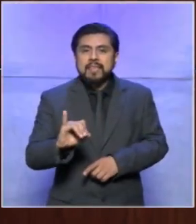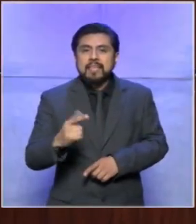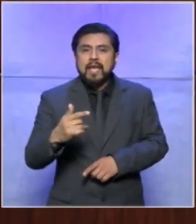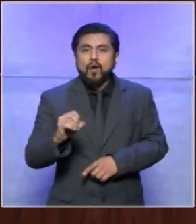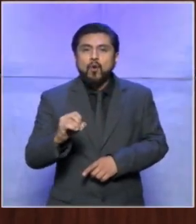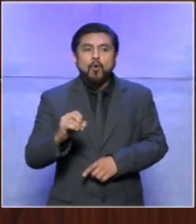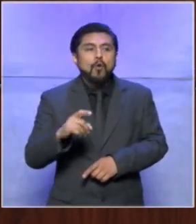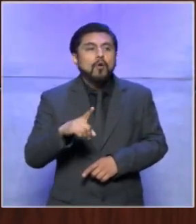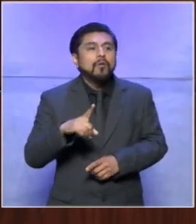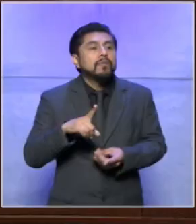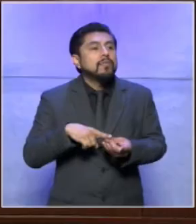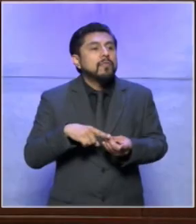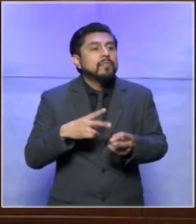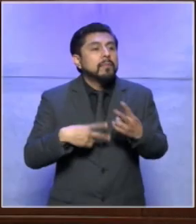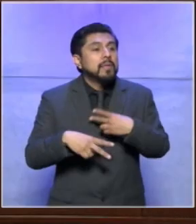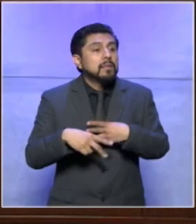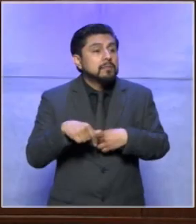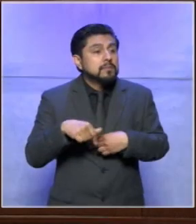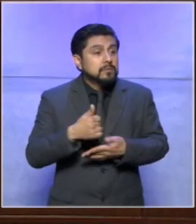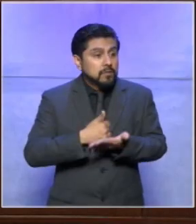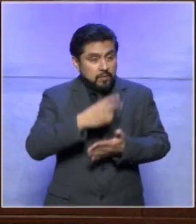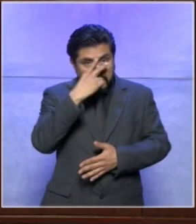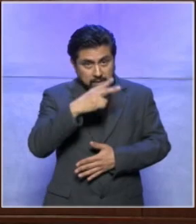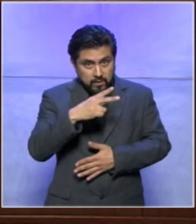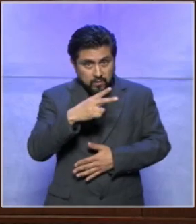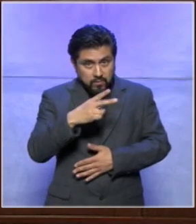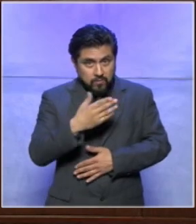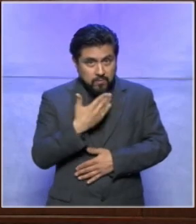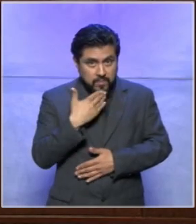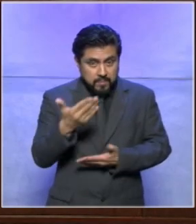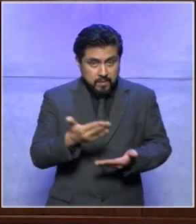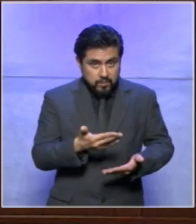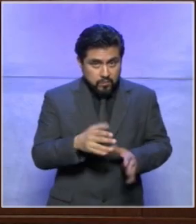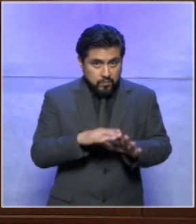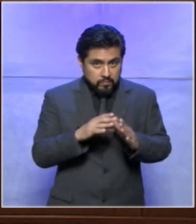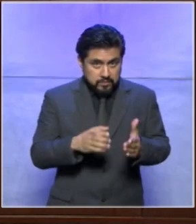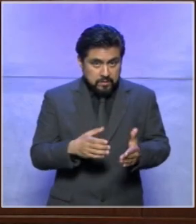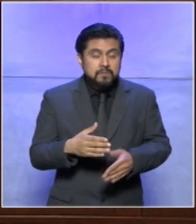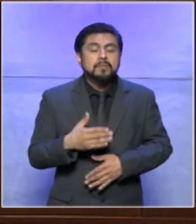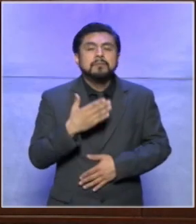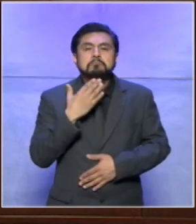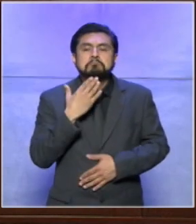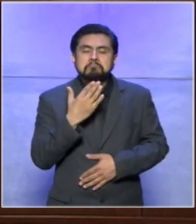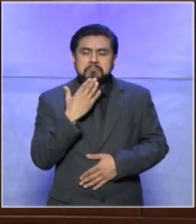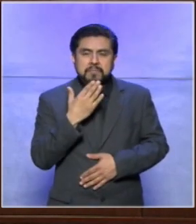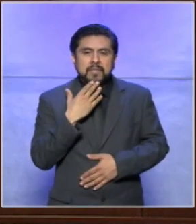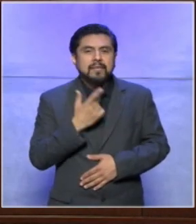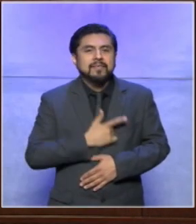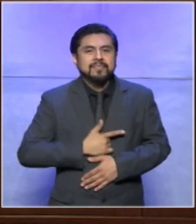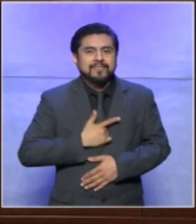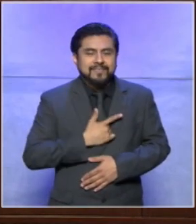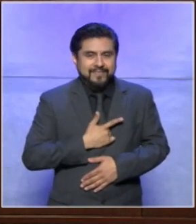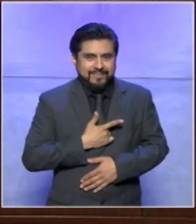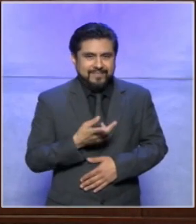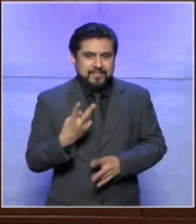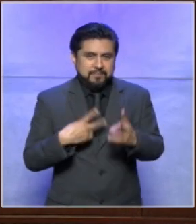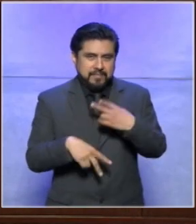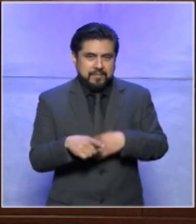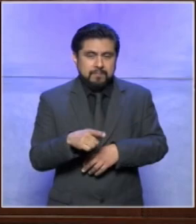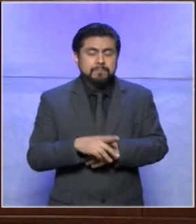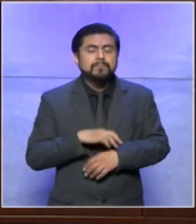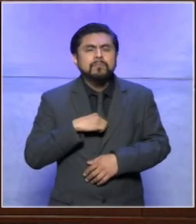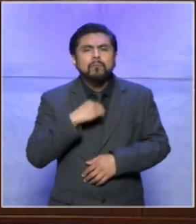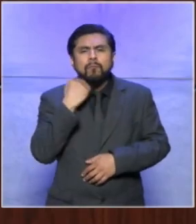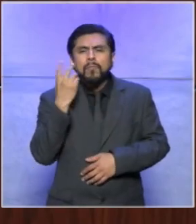está acompañando de la ciudad de méxico diego bienvenido cómo estás muy bien me da mucho gusto que nos acompañes yo te quiero